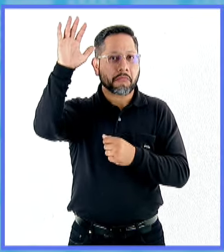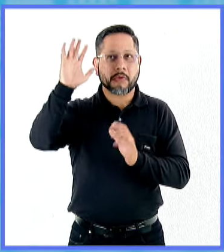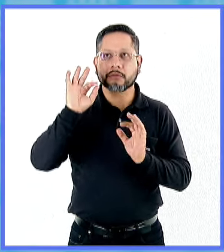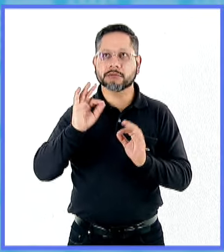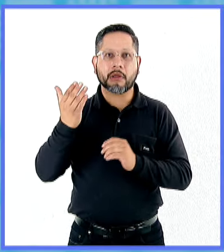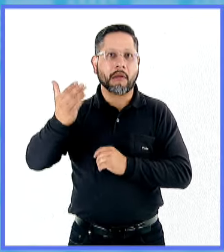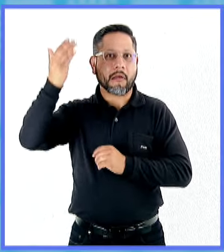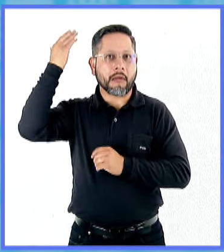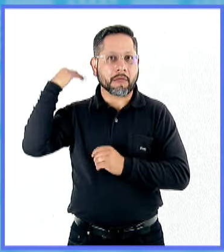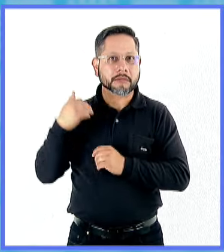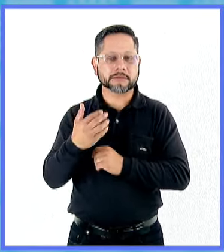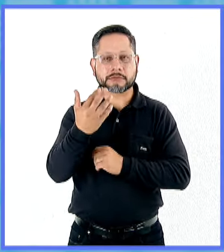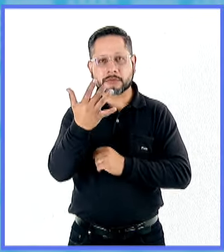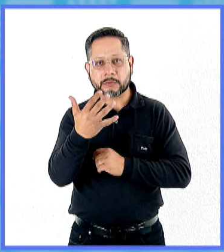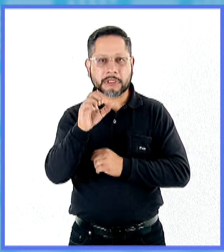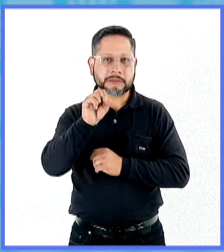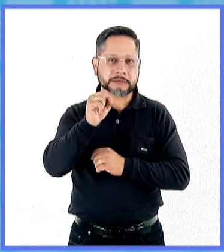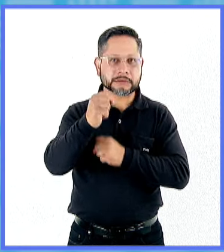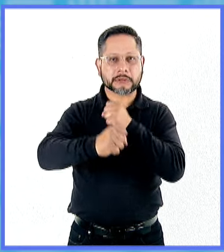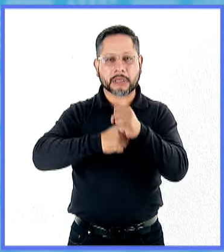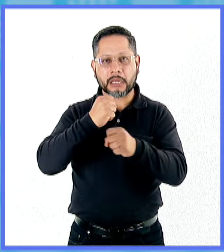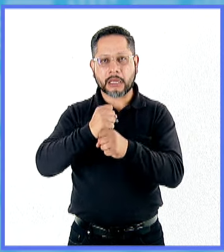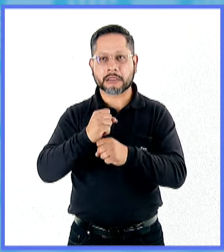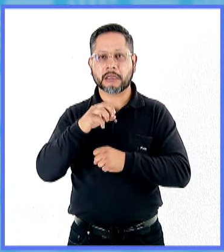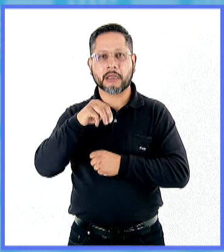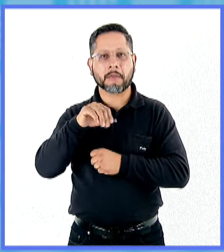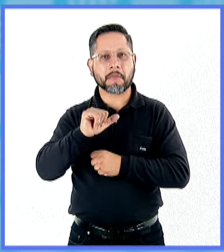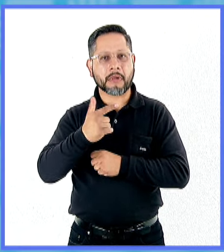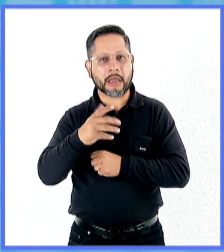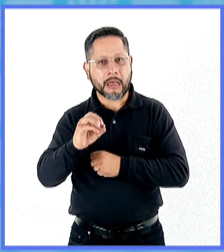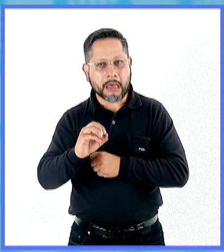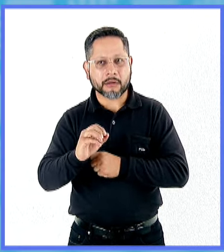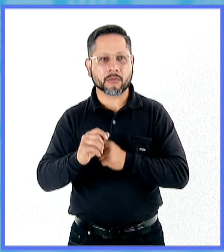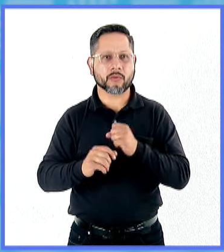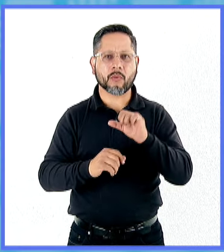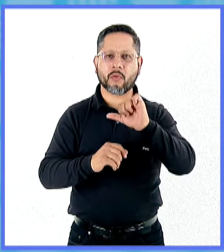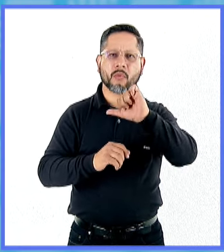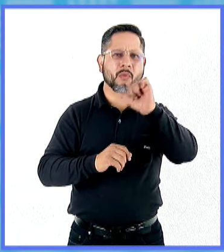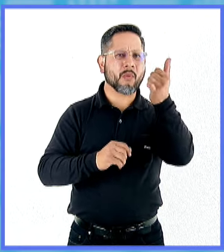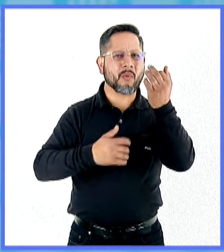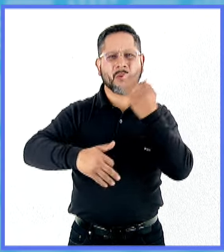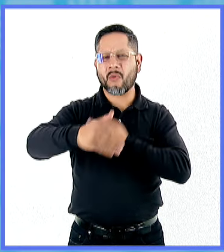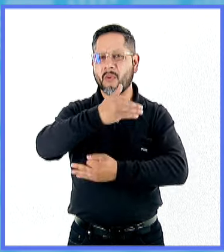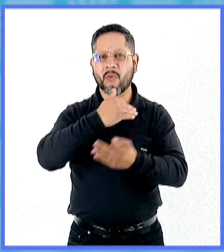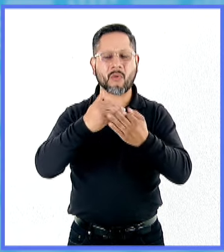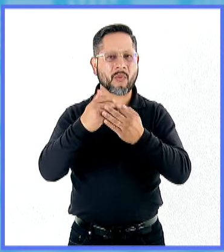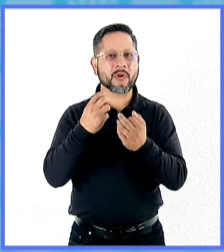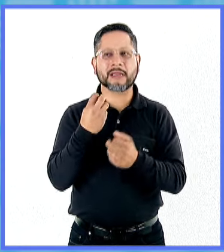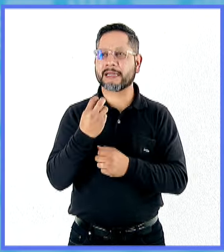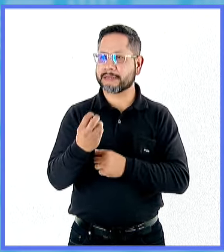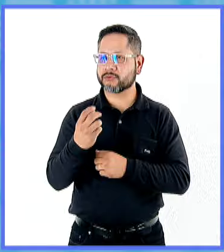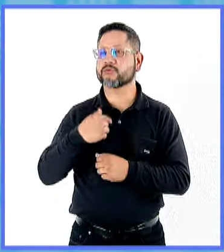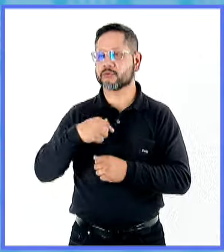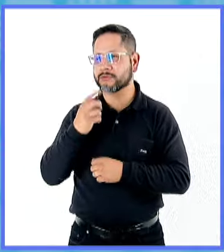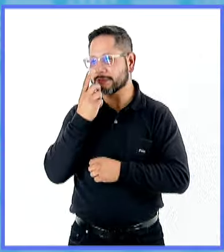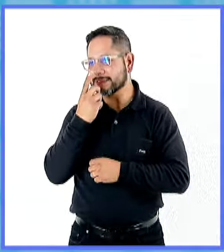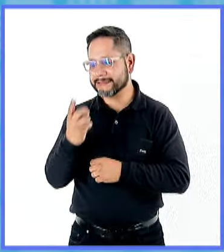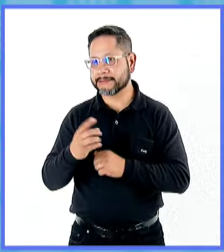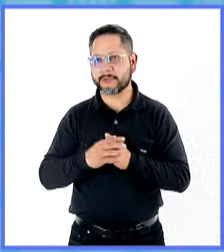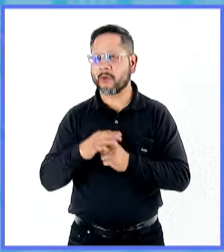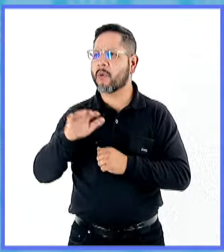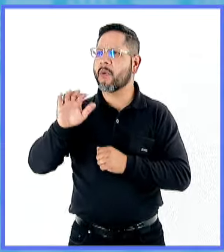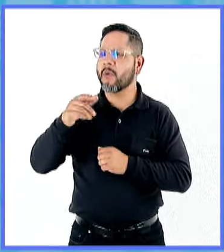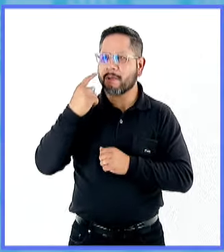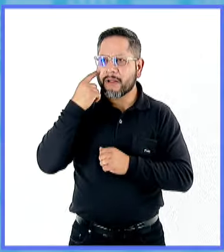50, 60 o 70 años, lo fueron Margot Glantz, Juan Villoro, o todos esos grandes autores que se escribieron. A eso iba yo. Cuando me